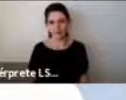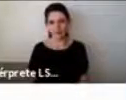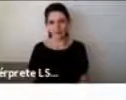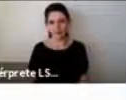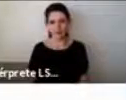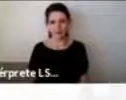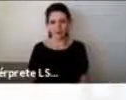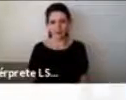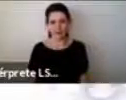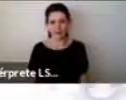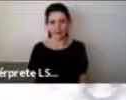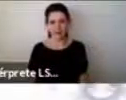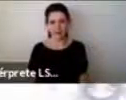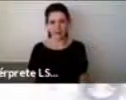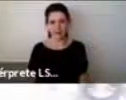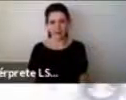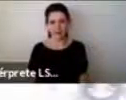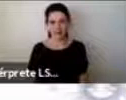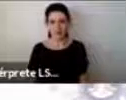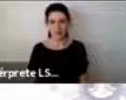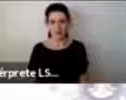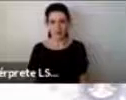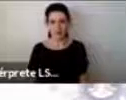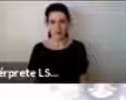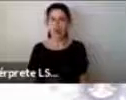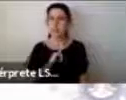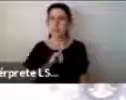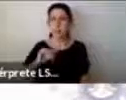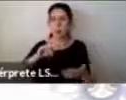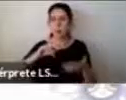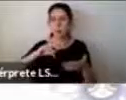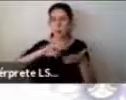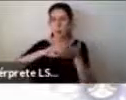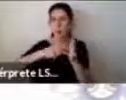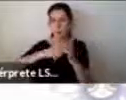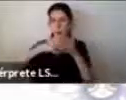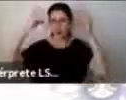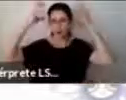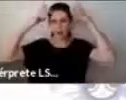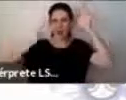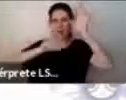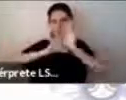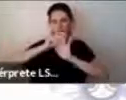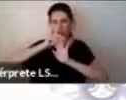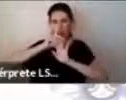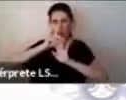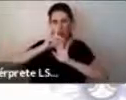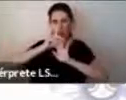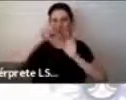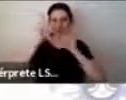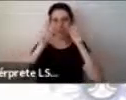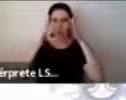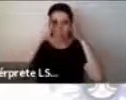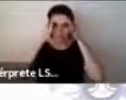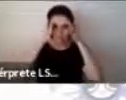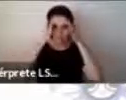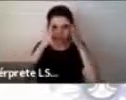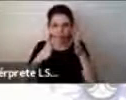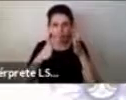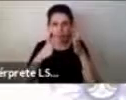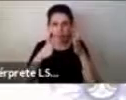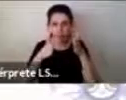entonces siempre que hablamos de trastornos de neuro desarrollo hay personas que se centra mucho en la neuro rehabilitación